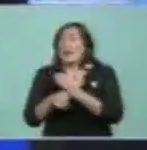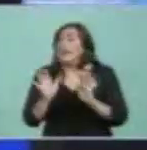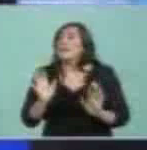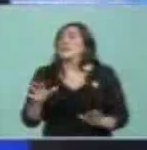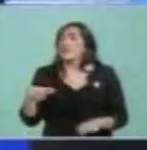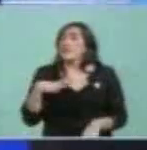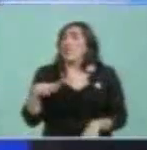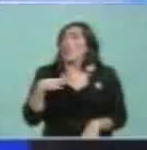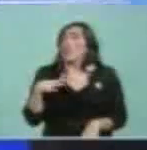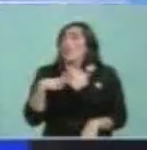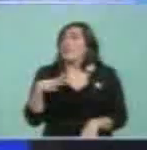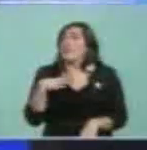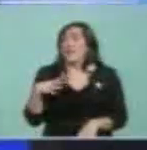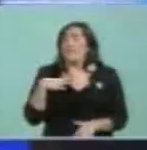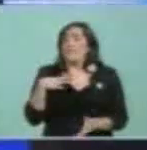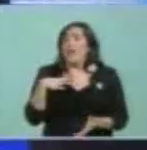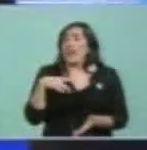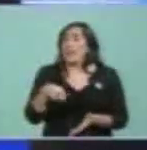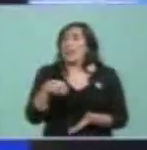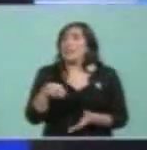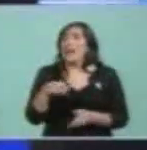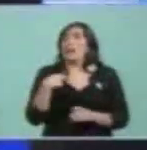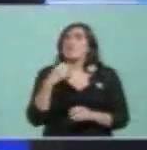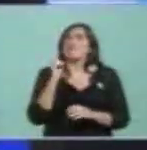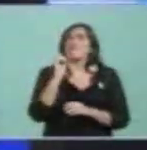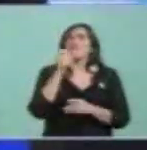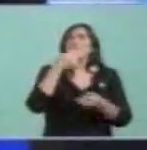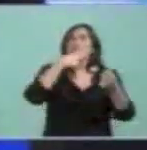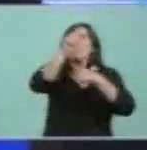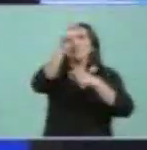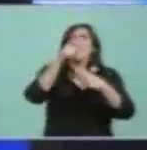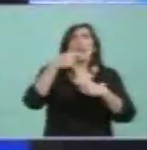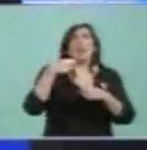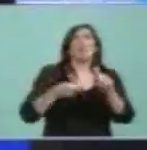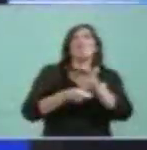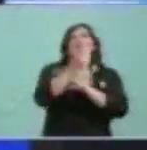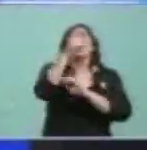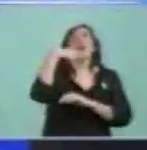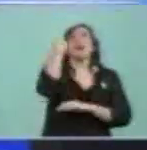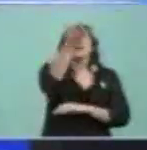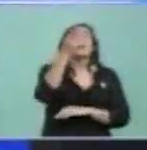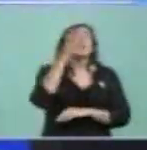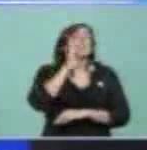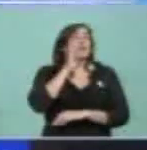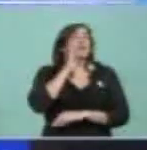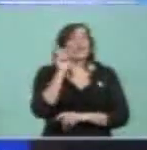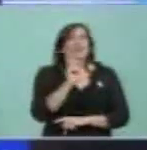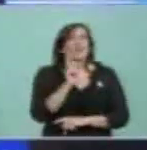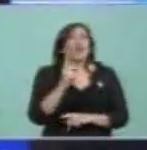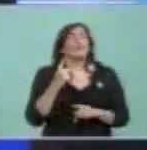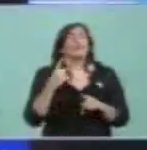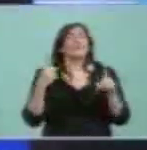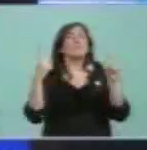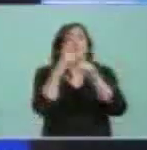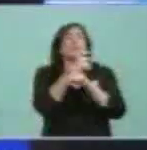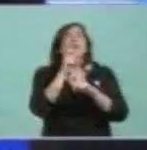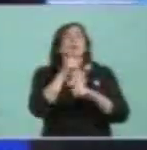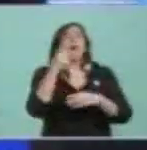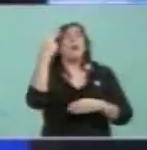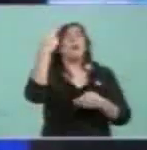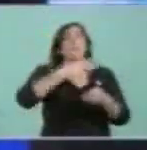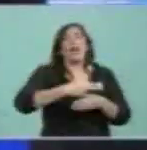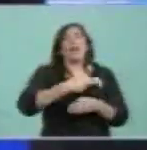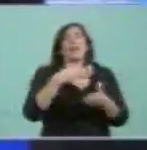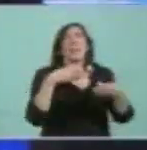hemos logrado introducir en Estados Unidos desde hace 10 años por barreras fitosanitarias, nuestra